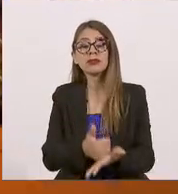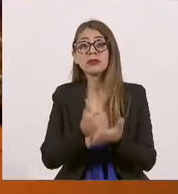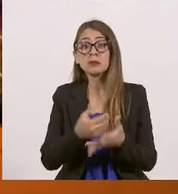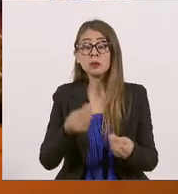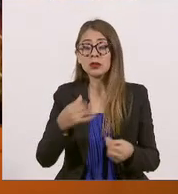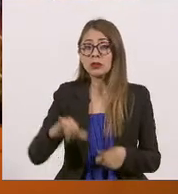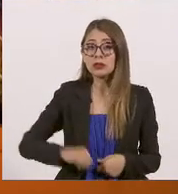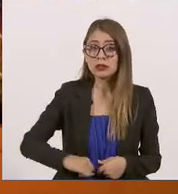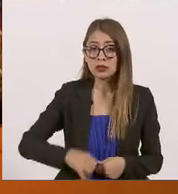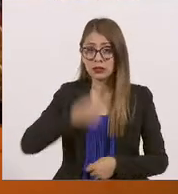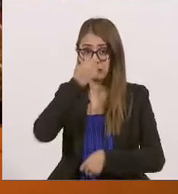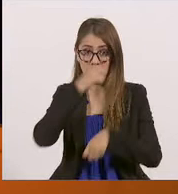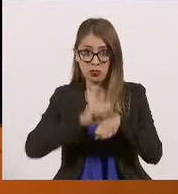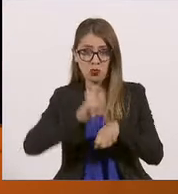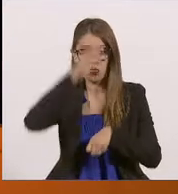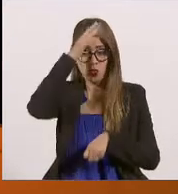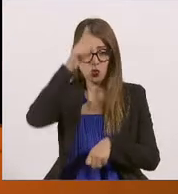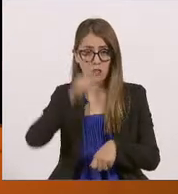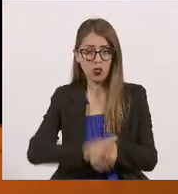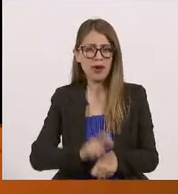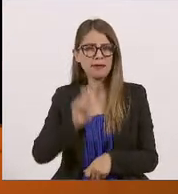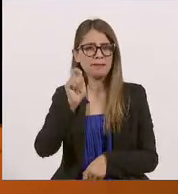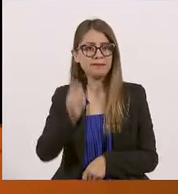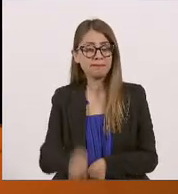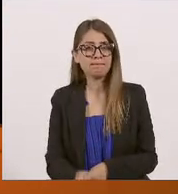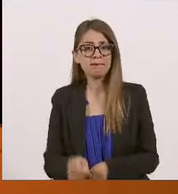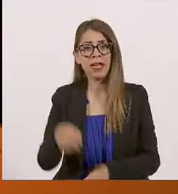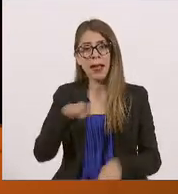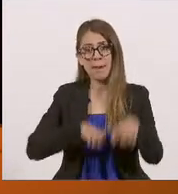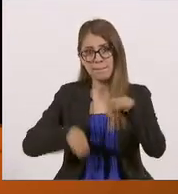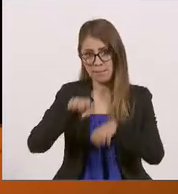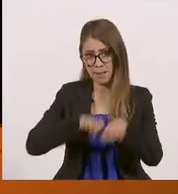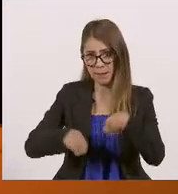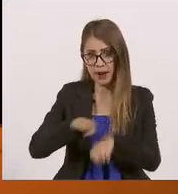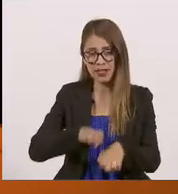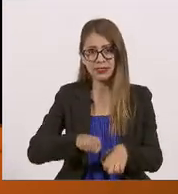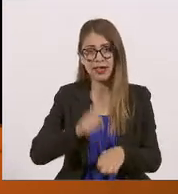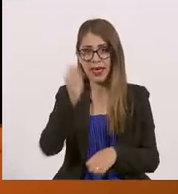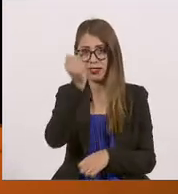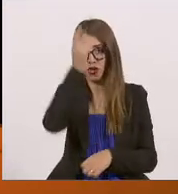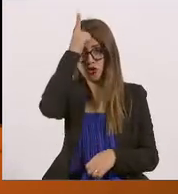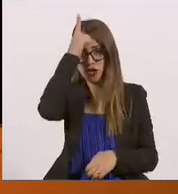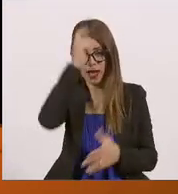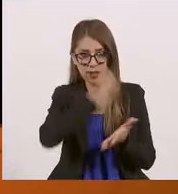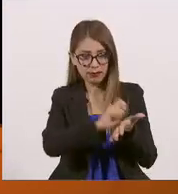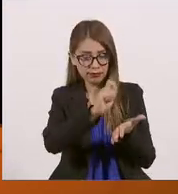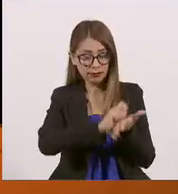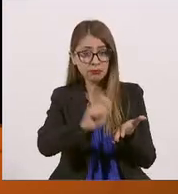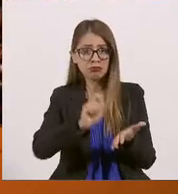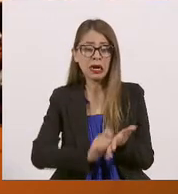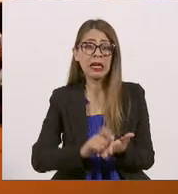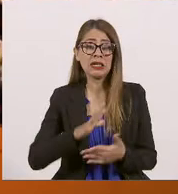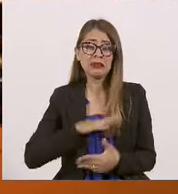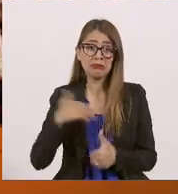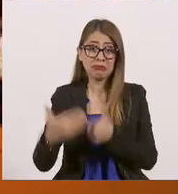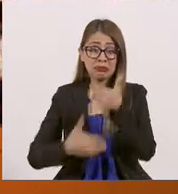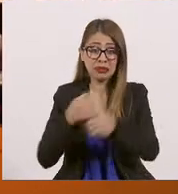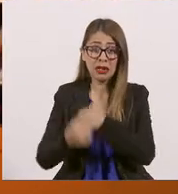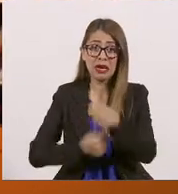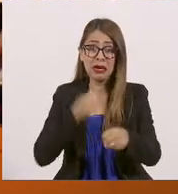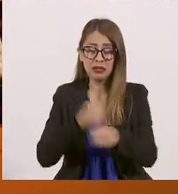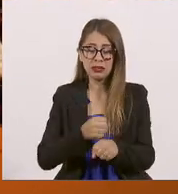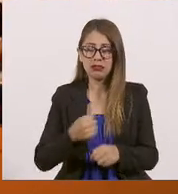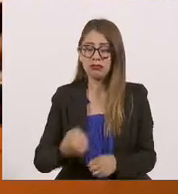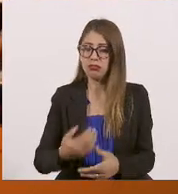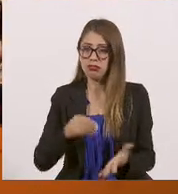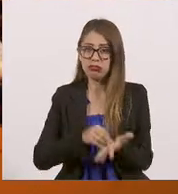mucho desde la Secretaría de Cultura, que tiene que ver con la industria editorial. Los daños que tienen los distintos sectores son muy fuertes